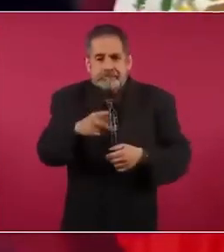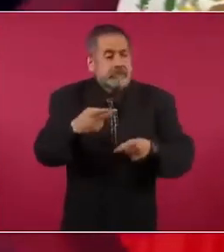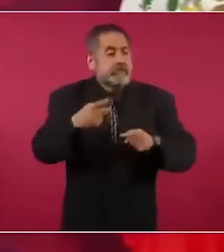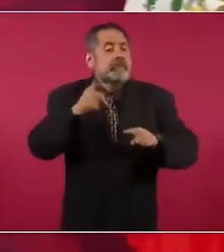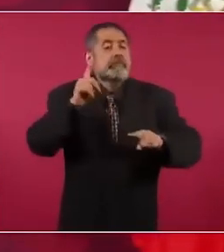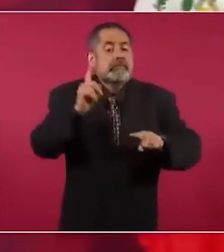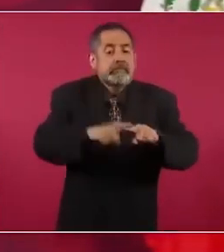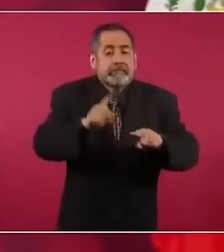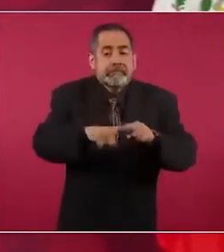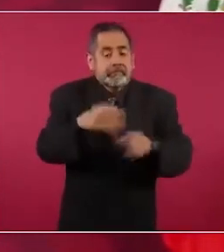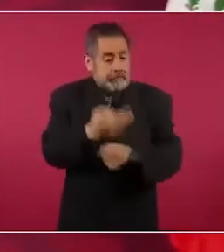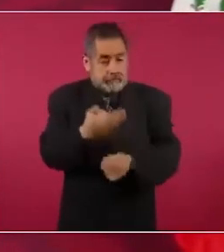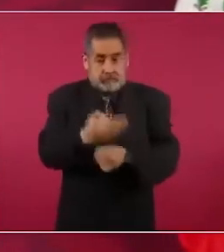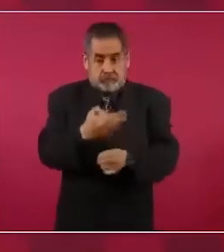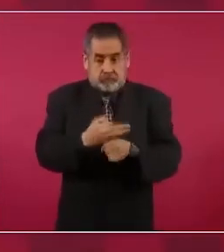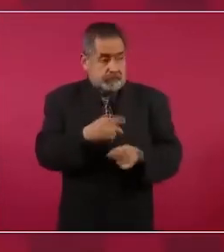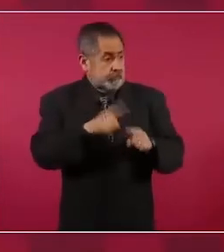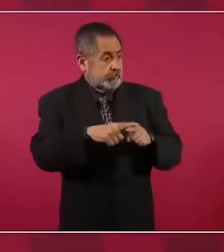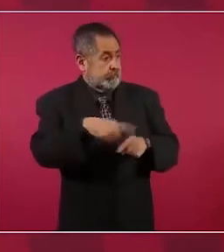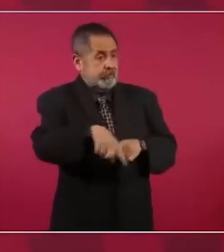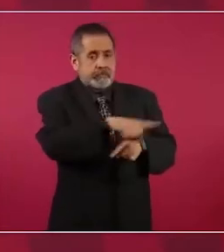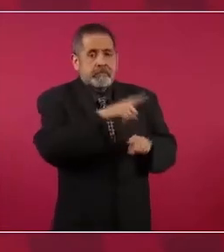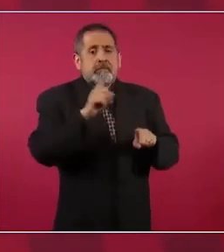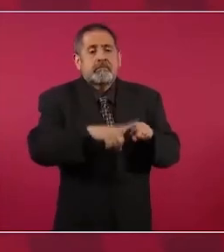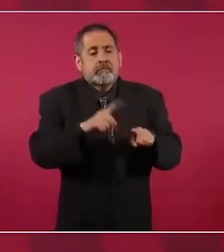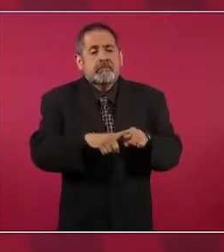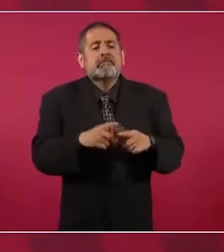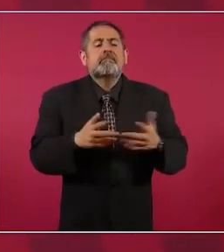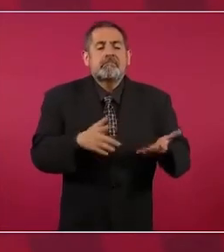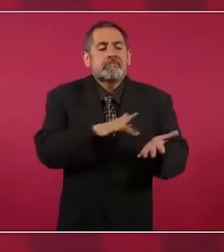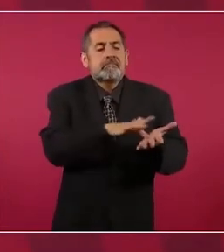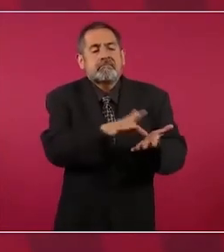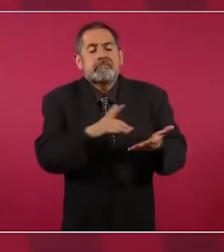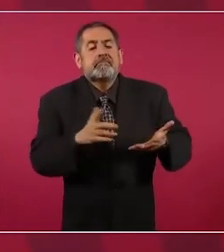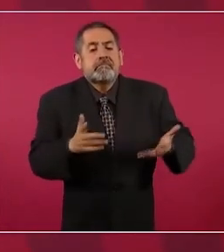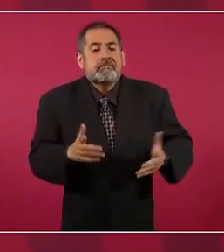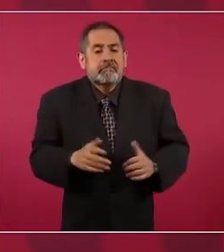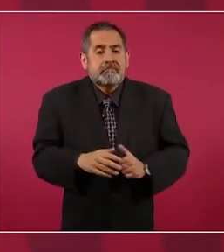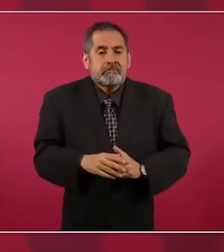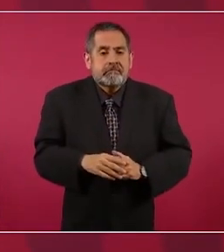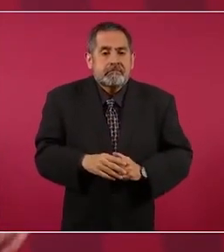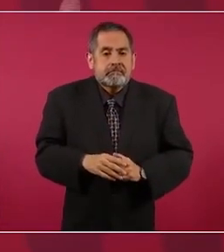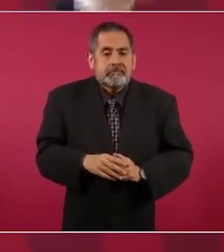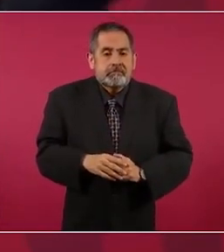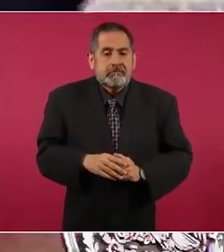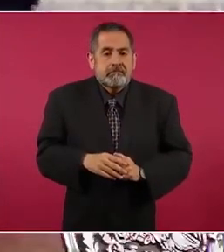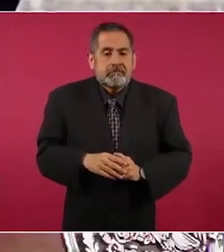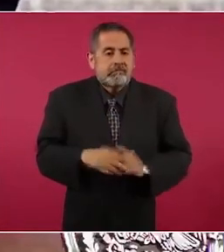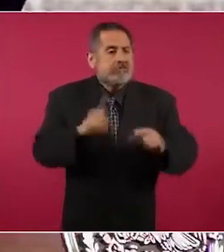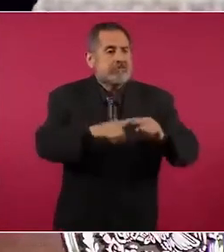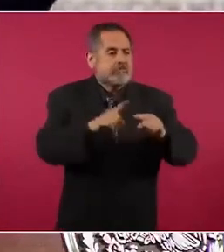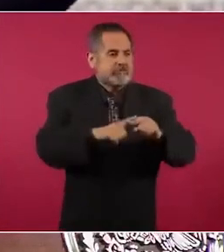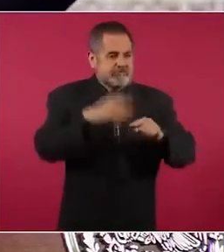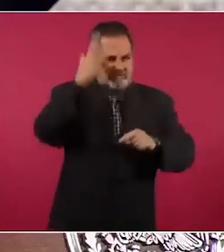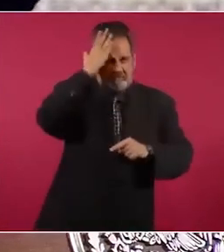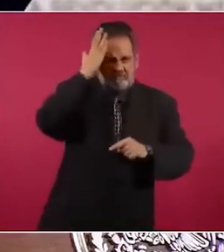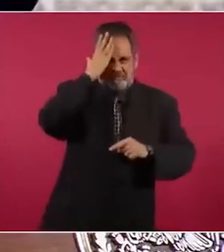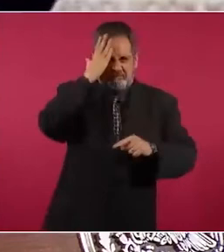los va a todos ellos a reunir,